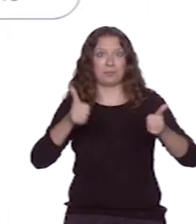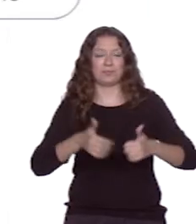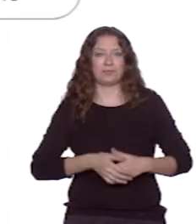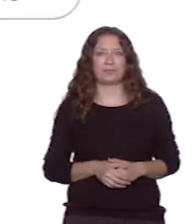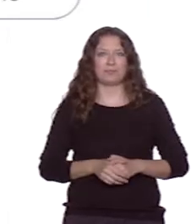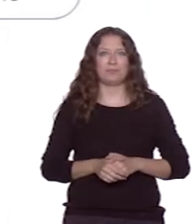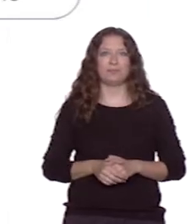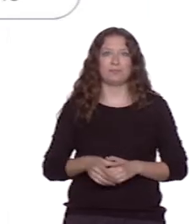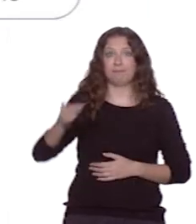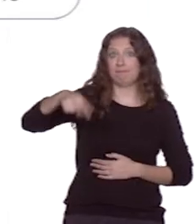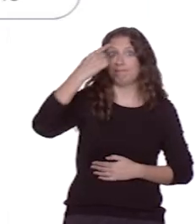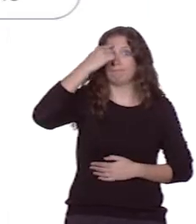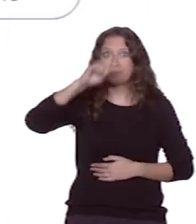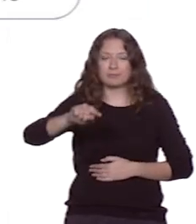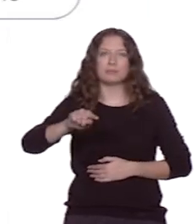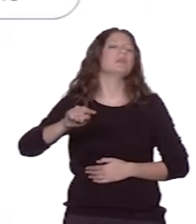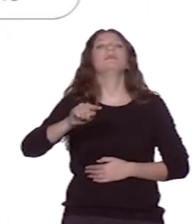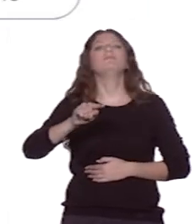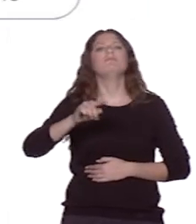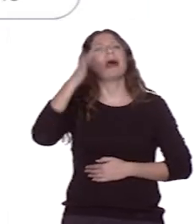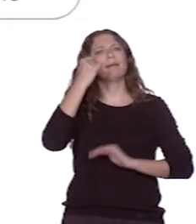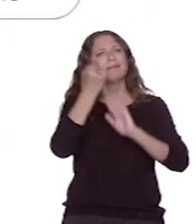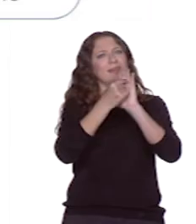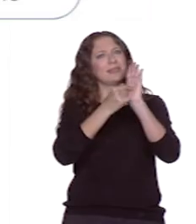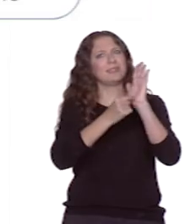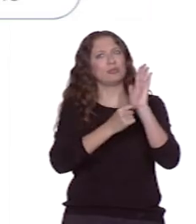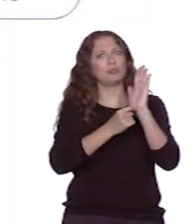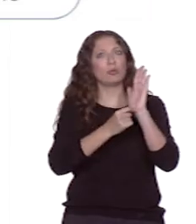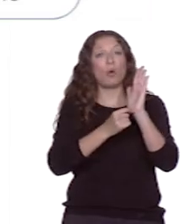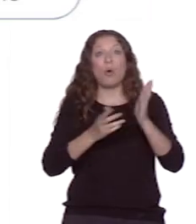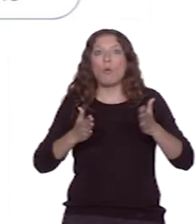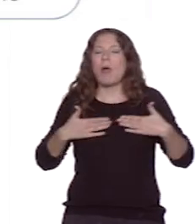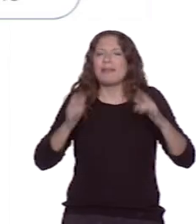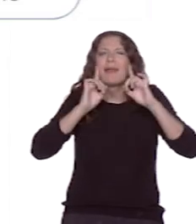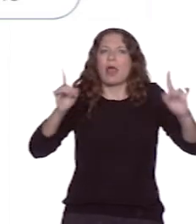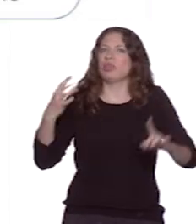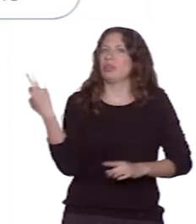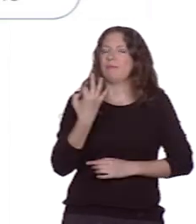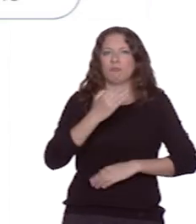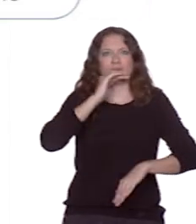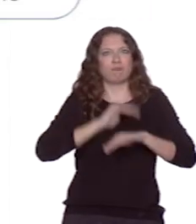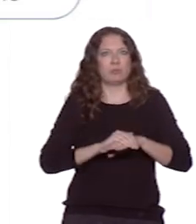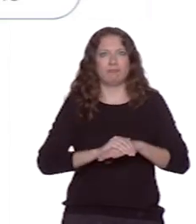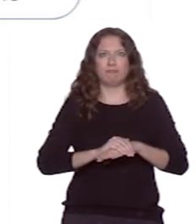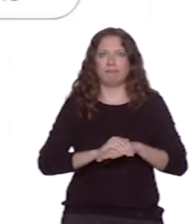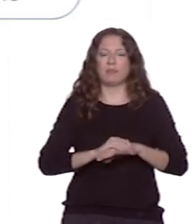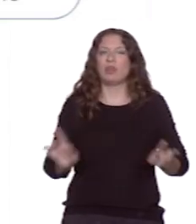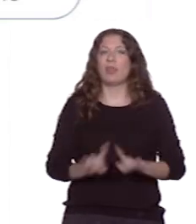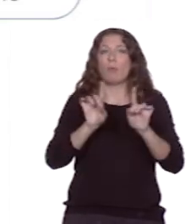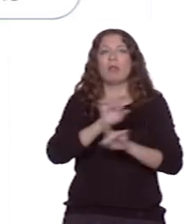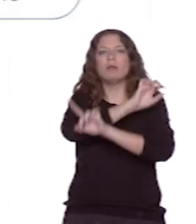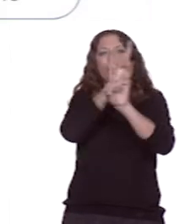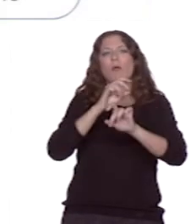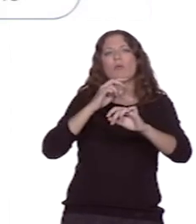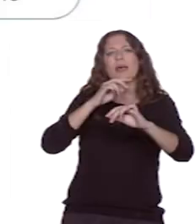Ya sabéis, para empezar, que hay una serie de requisitos que deben cumplirse en cualquier caso, independientemente de la respuesta a las preguntas